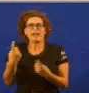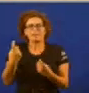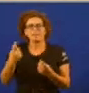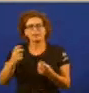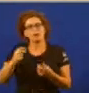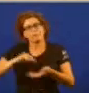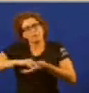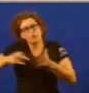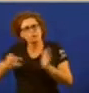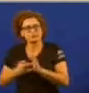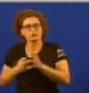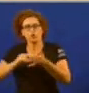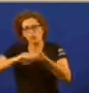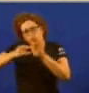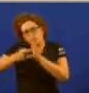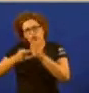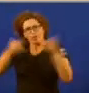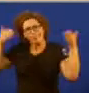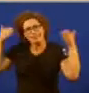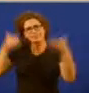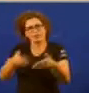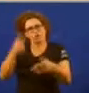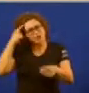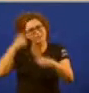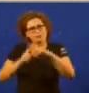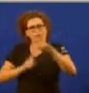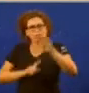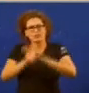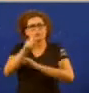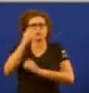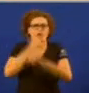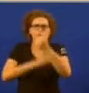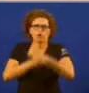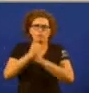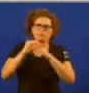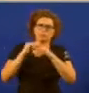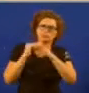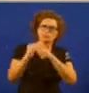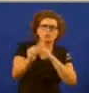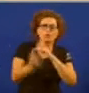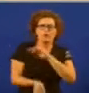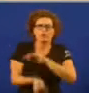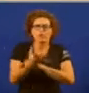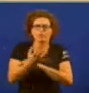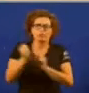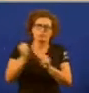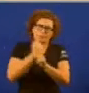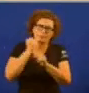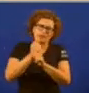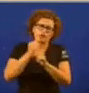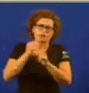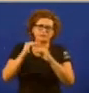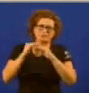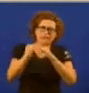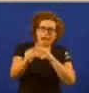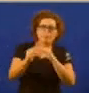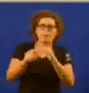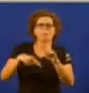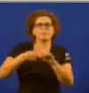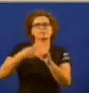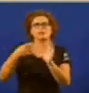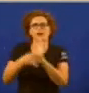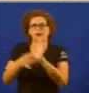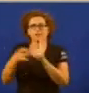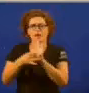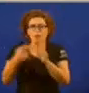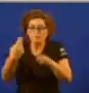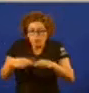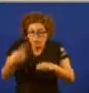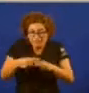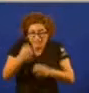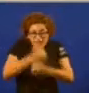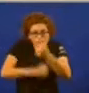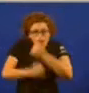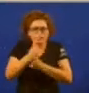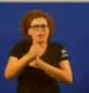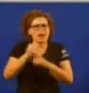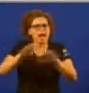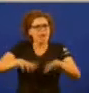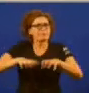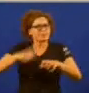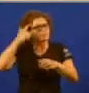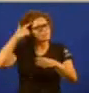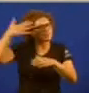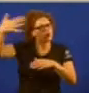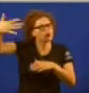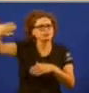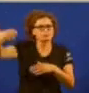proxecto un proxecto centrado no crecemento económico sostible na creación de emprego estable de calidade cunha política económica ambiciosa